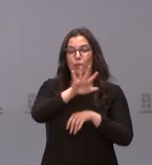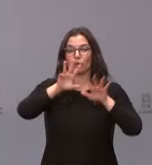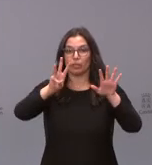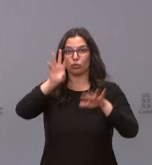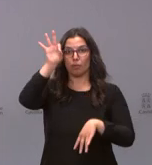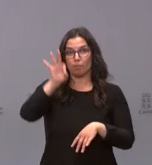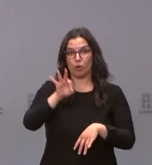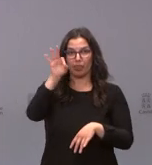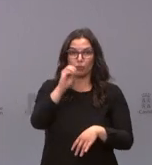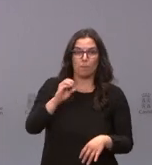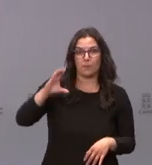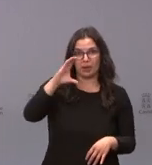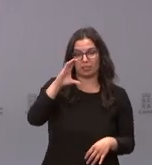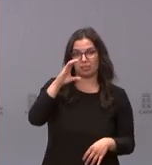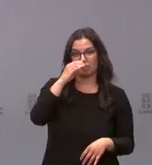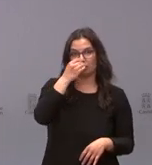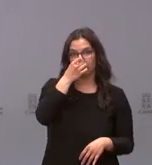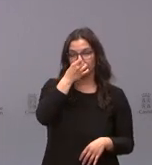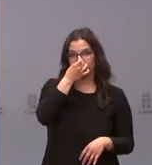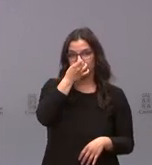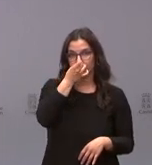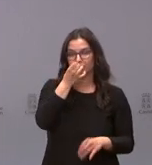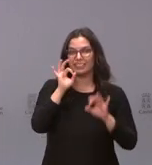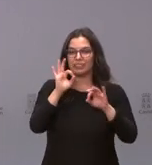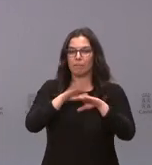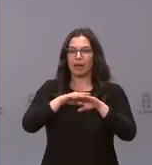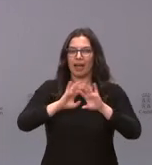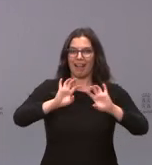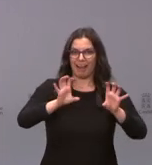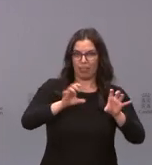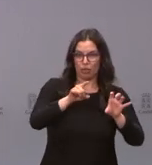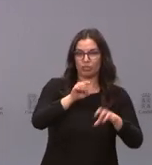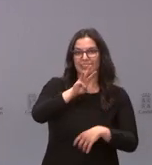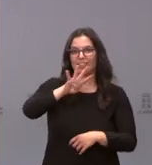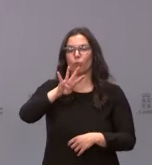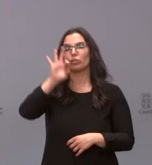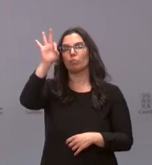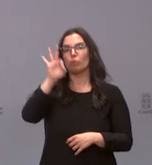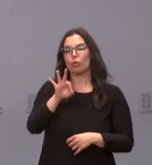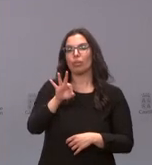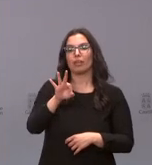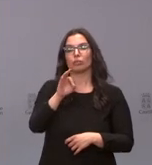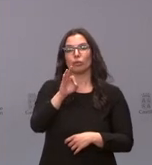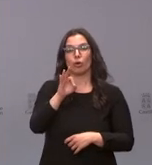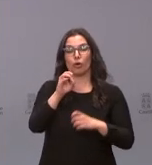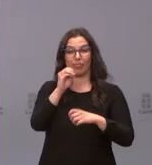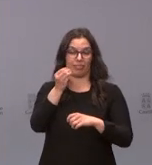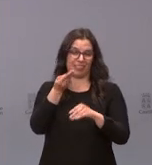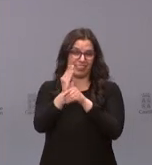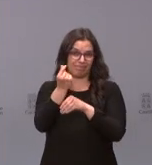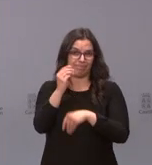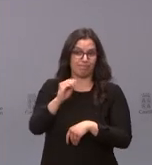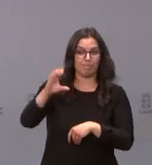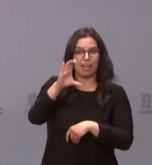más a las radios y un 34% más a los digitales. Creemos que esto era una de las